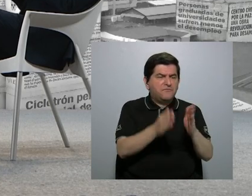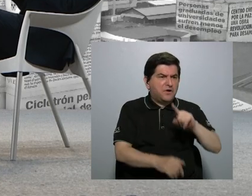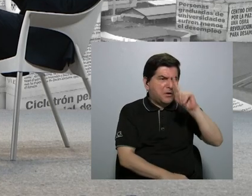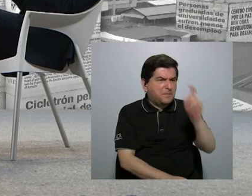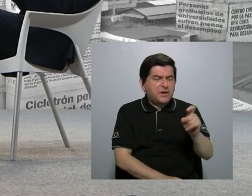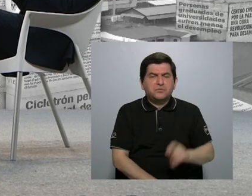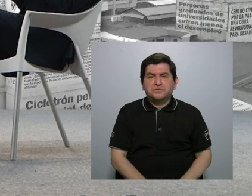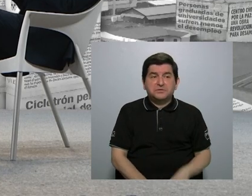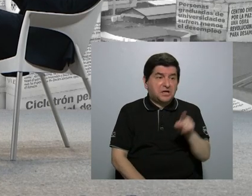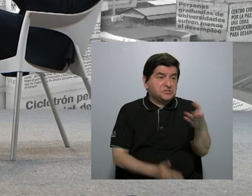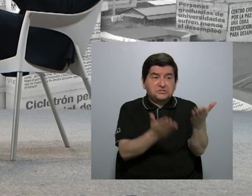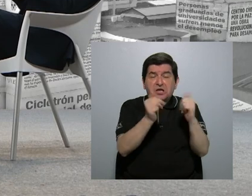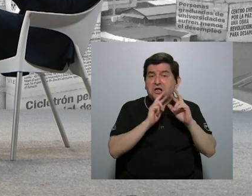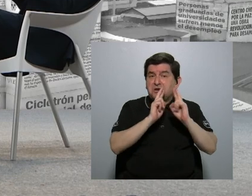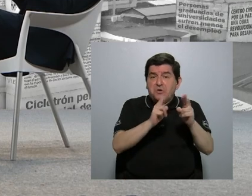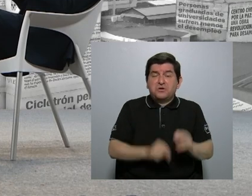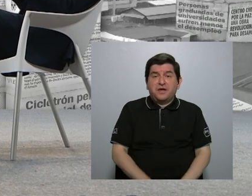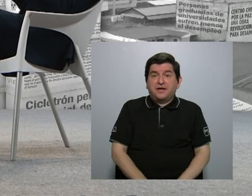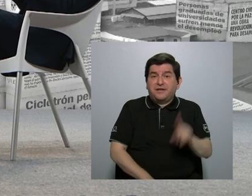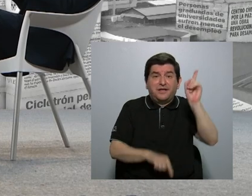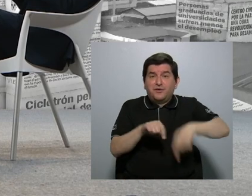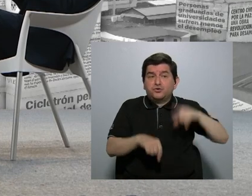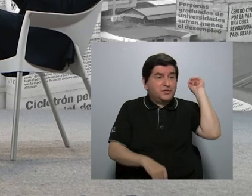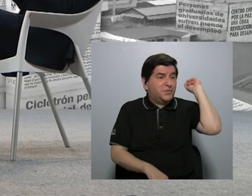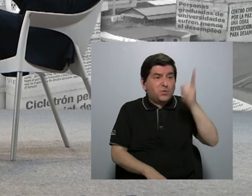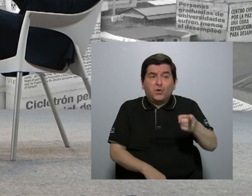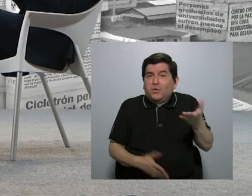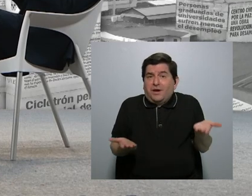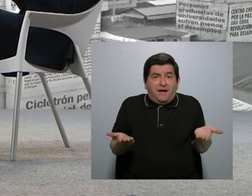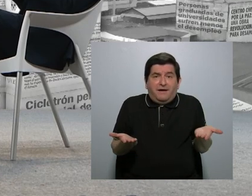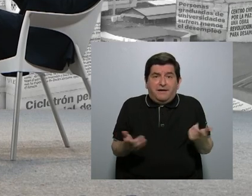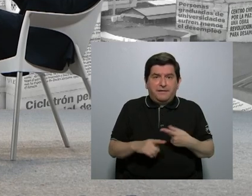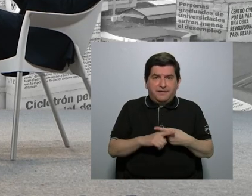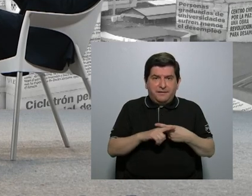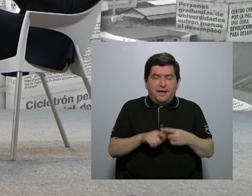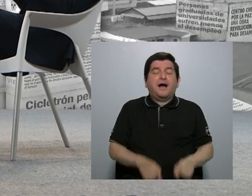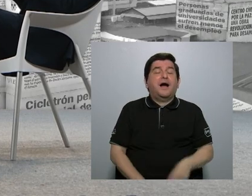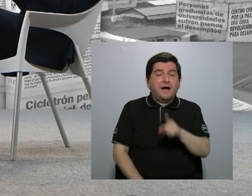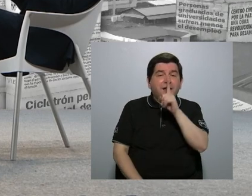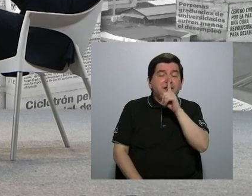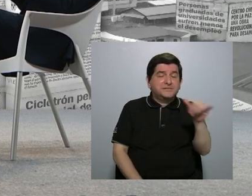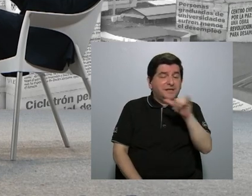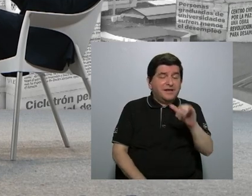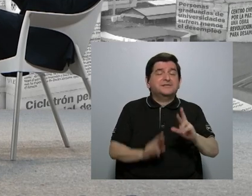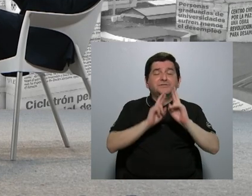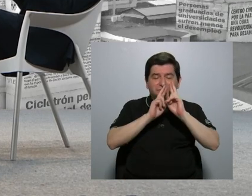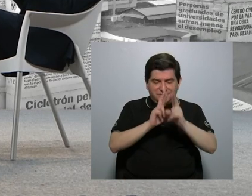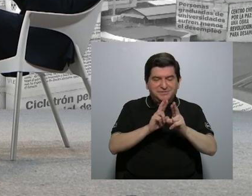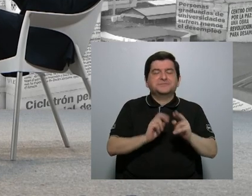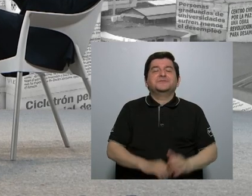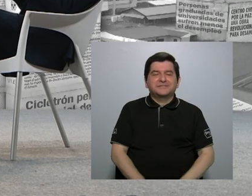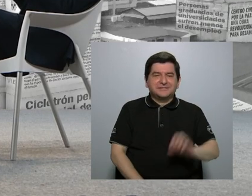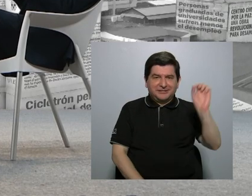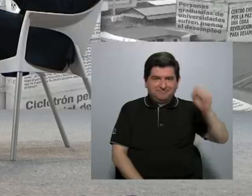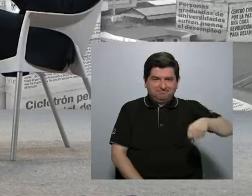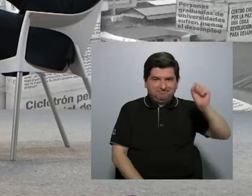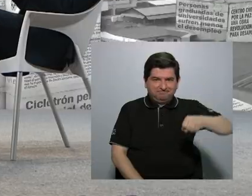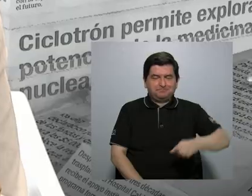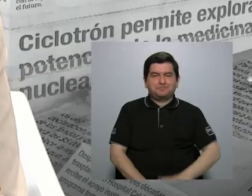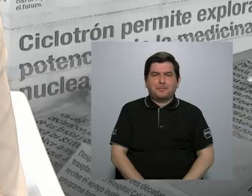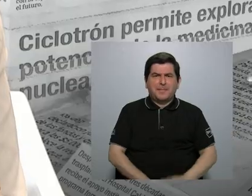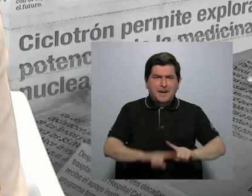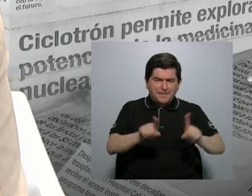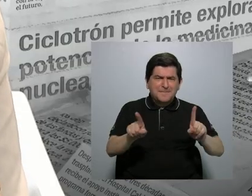le pregunta algo y si no quiere responder, no podemos obligarlo a responder? El silencio también es una respuesta. silencio también es una respuesta.